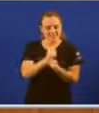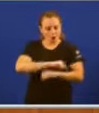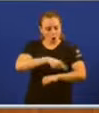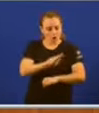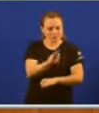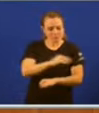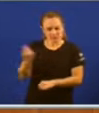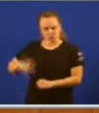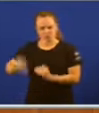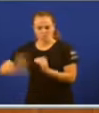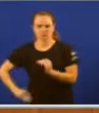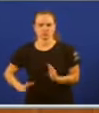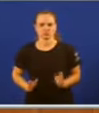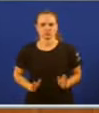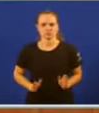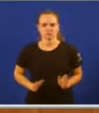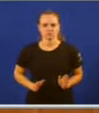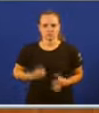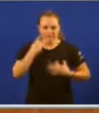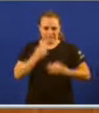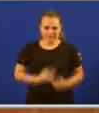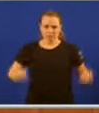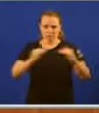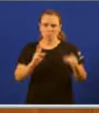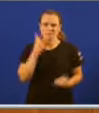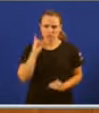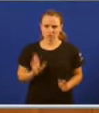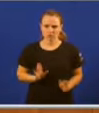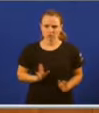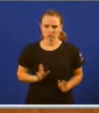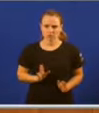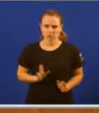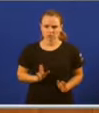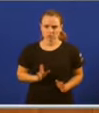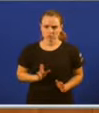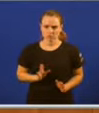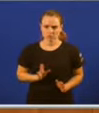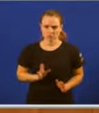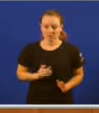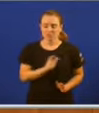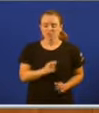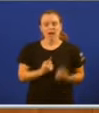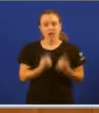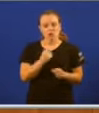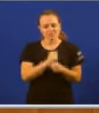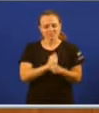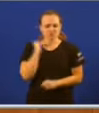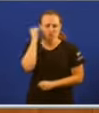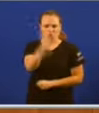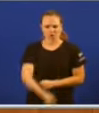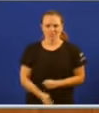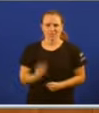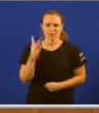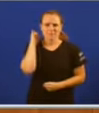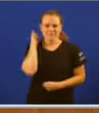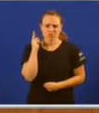De verdade temos igualdade nas pensións. Hai xente que traballou toda a súa vida e ten unha pensión que non